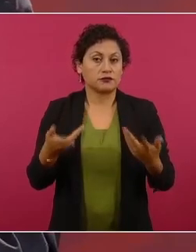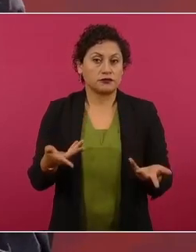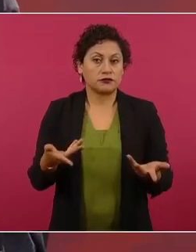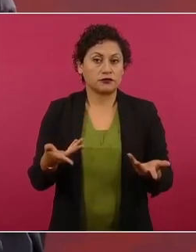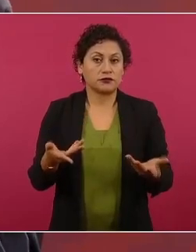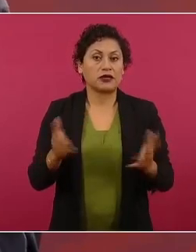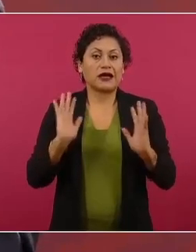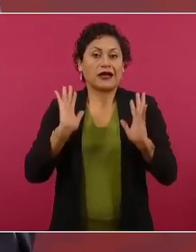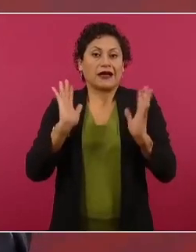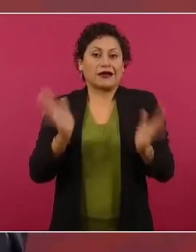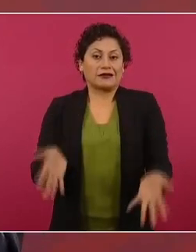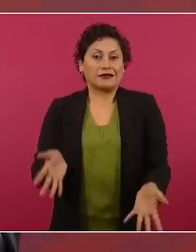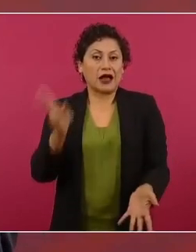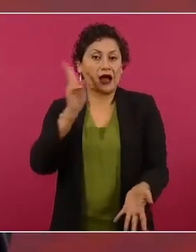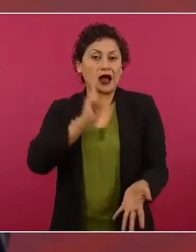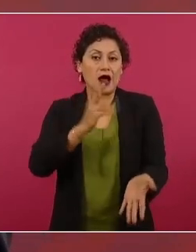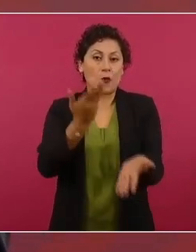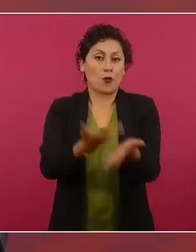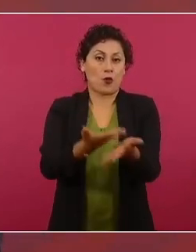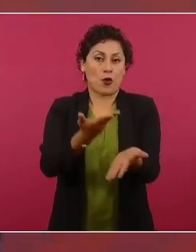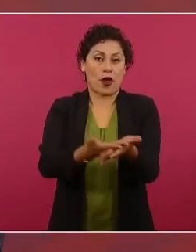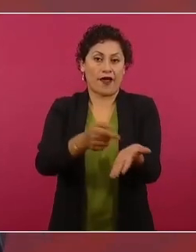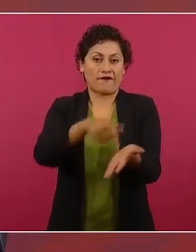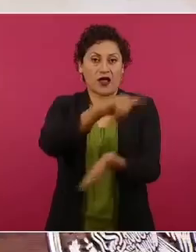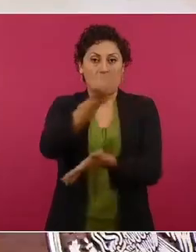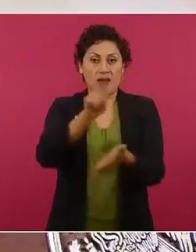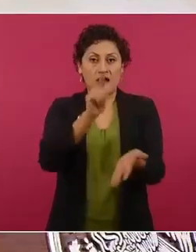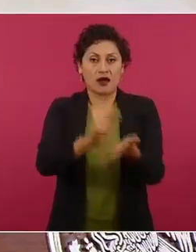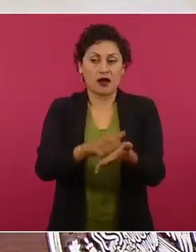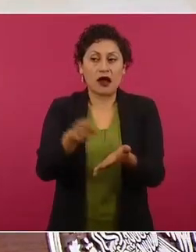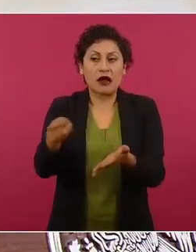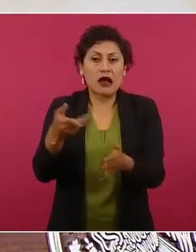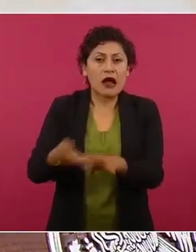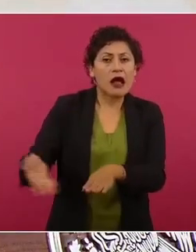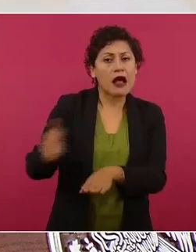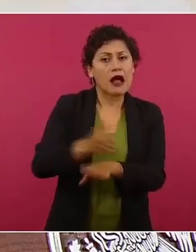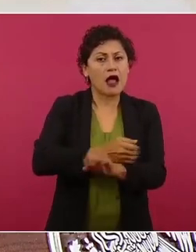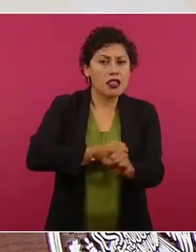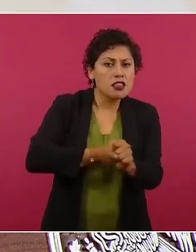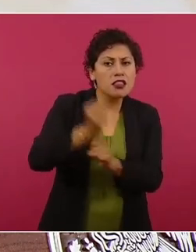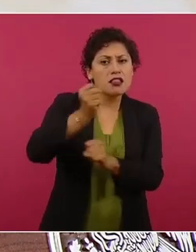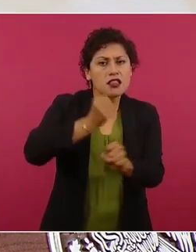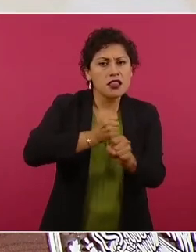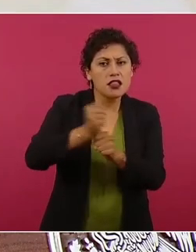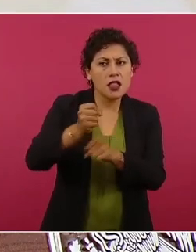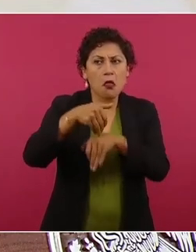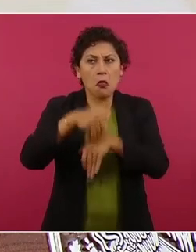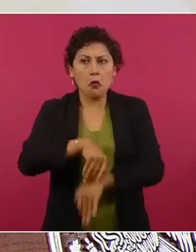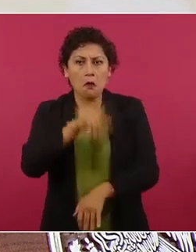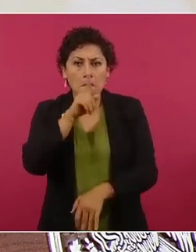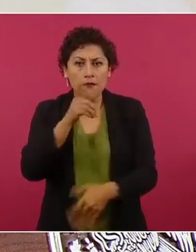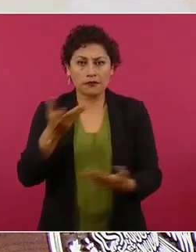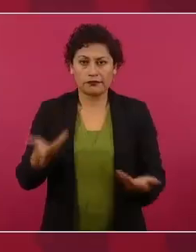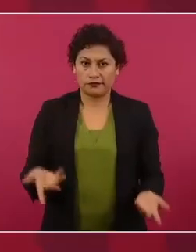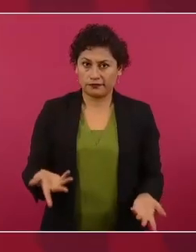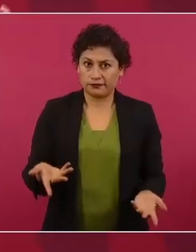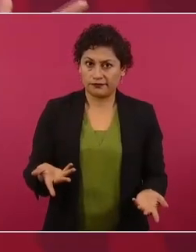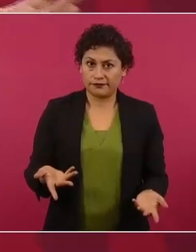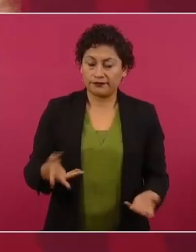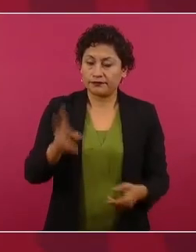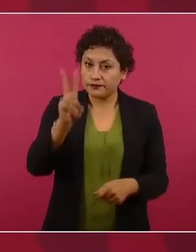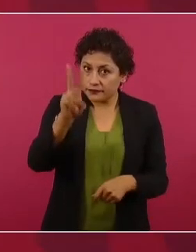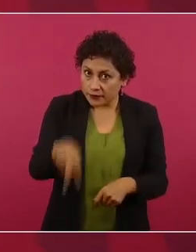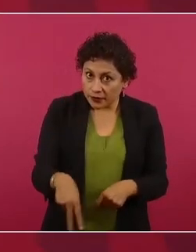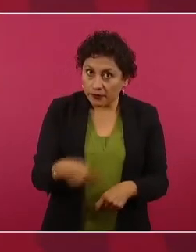evidencia, legalmente de que fueron torturados y nos estaba costando